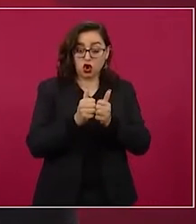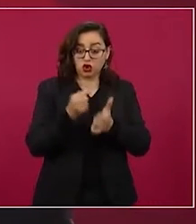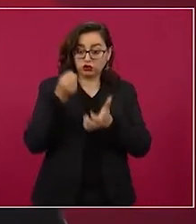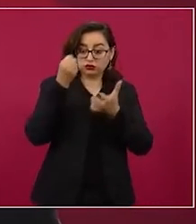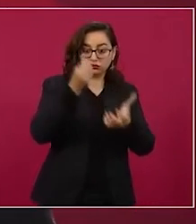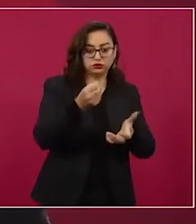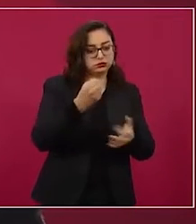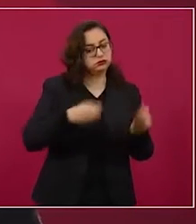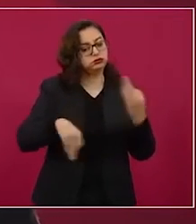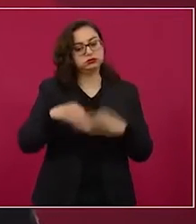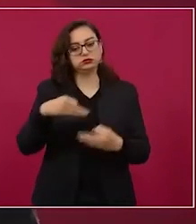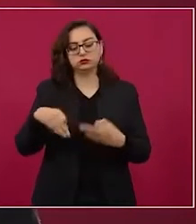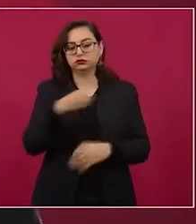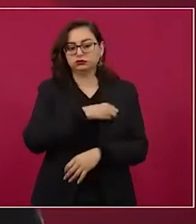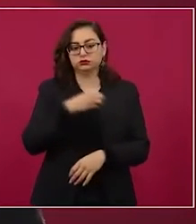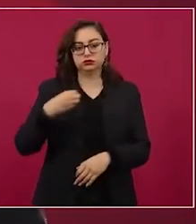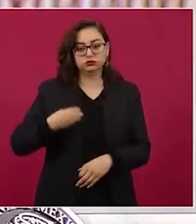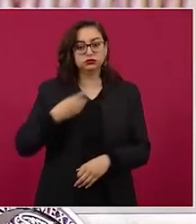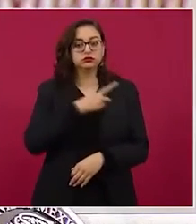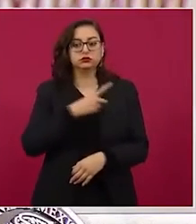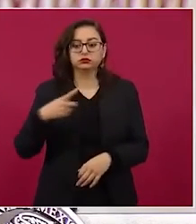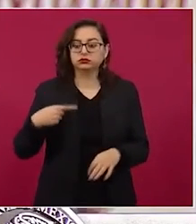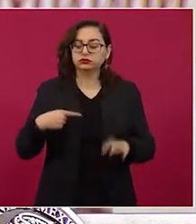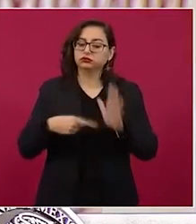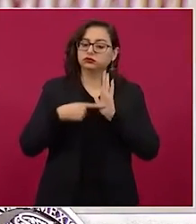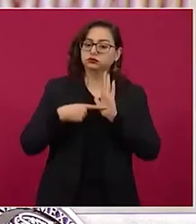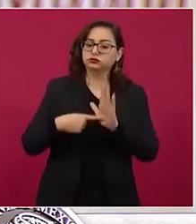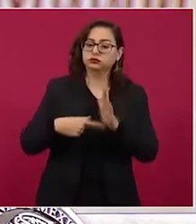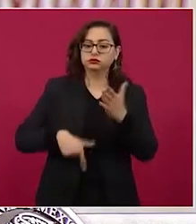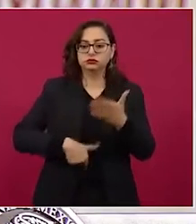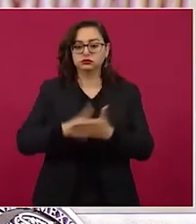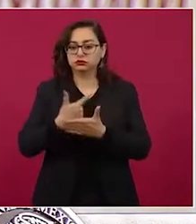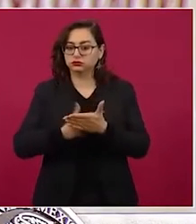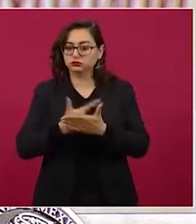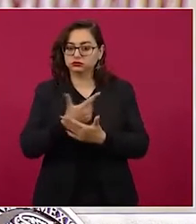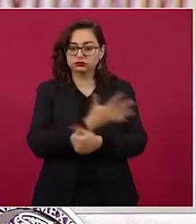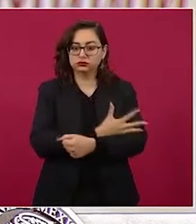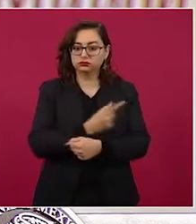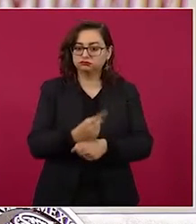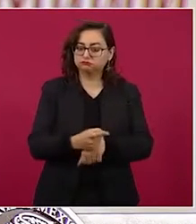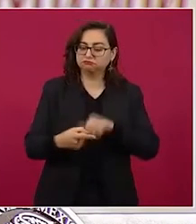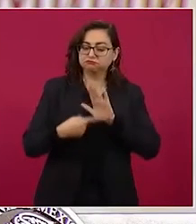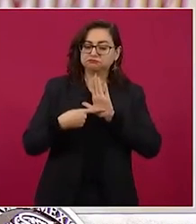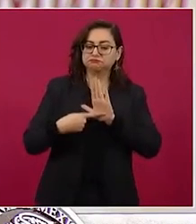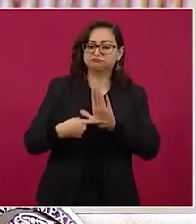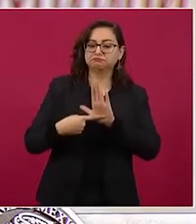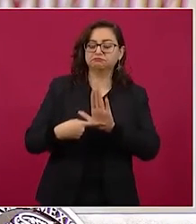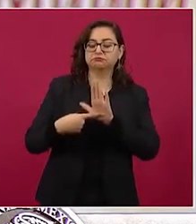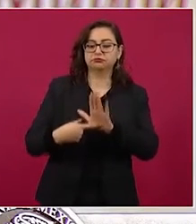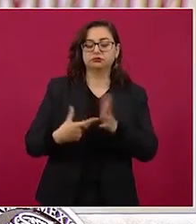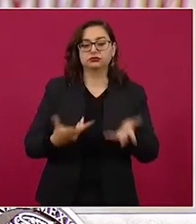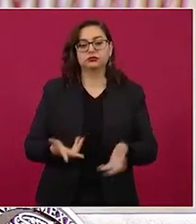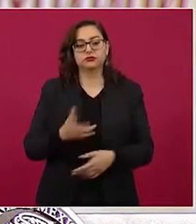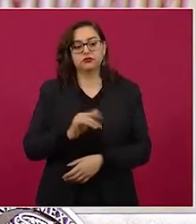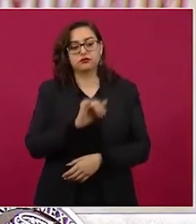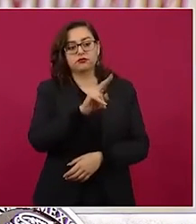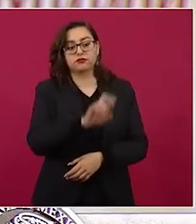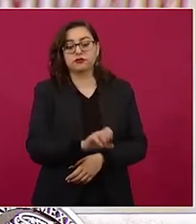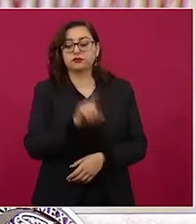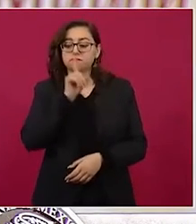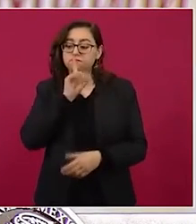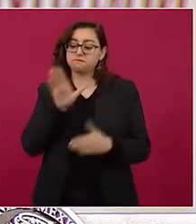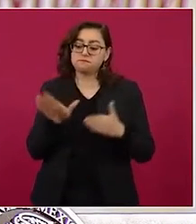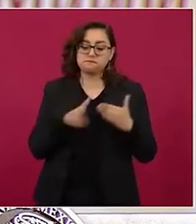obligados a transparentar los gastos, transparentar el ejercicio de los presupuestos. El INE no puede ser la